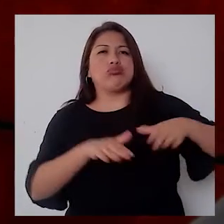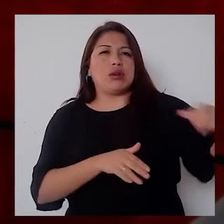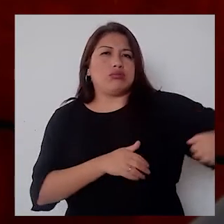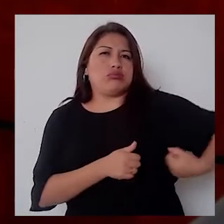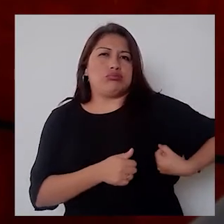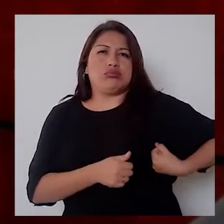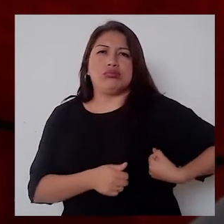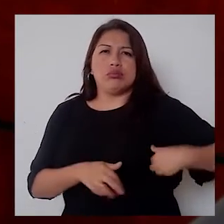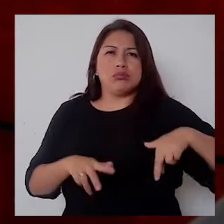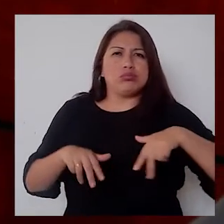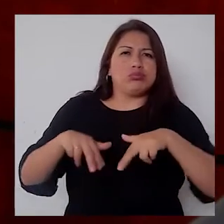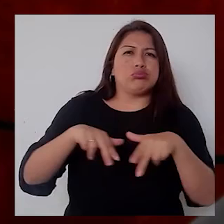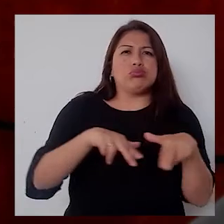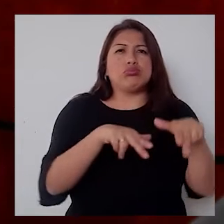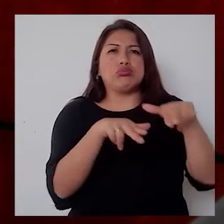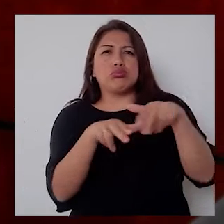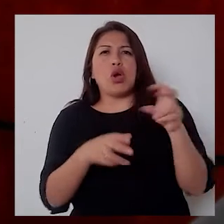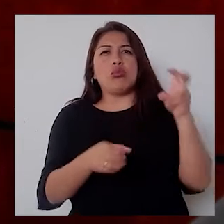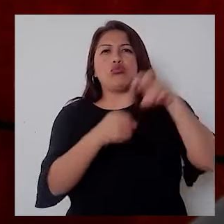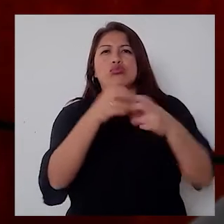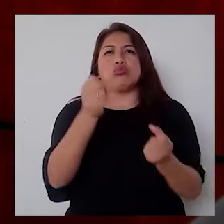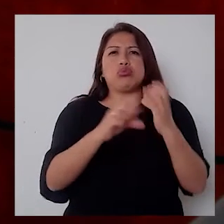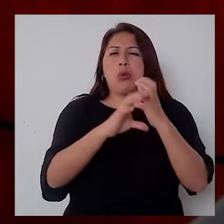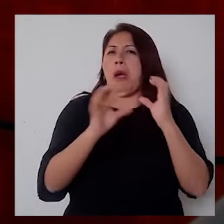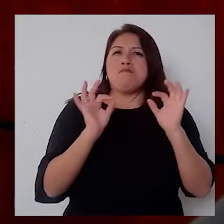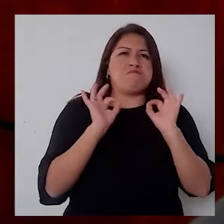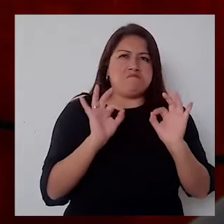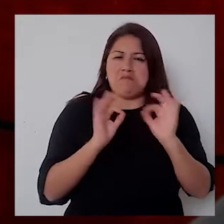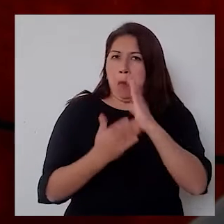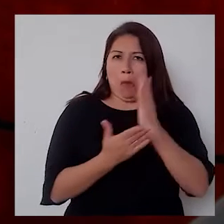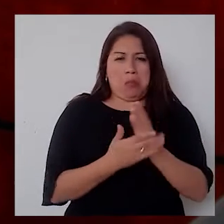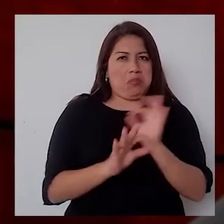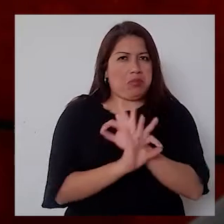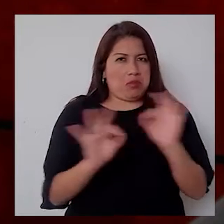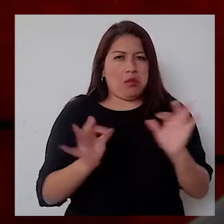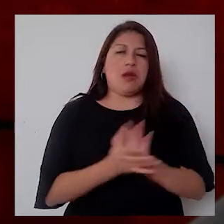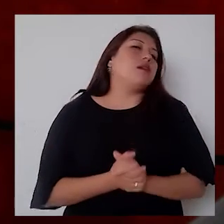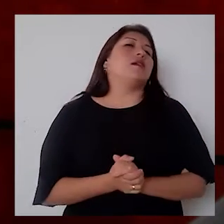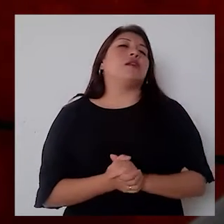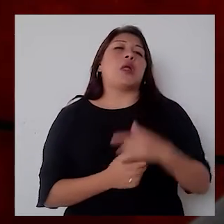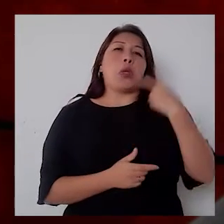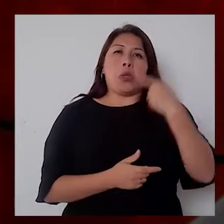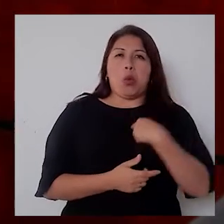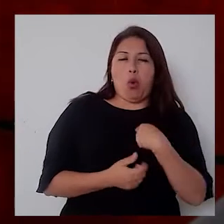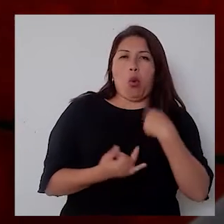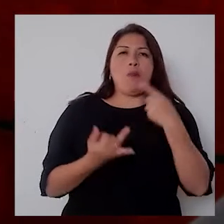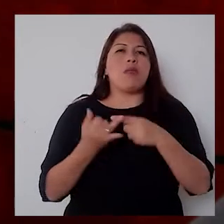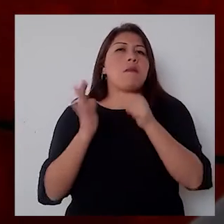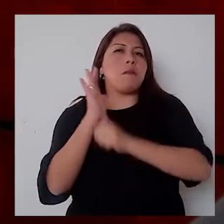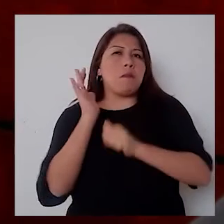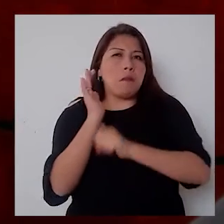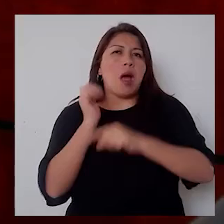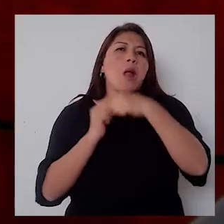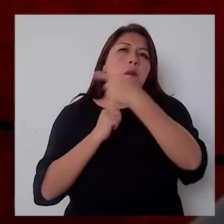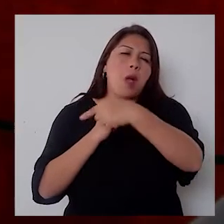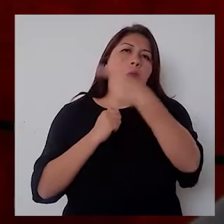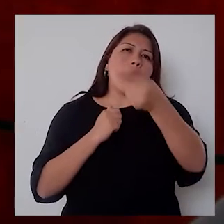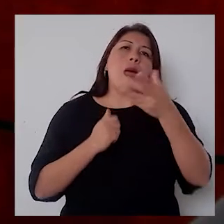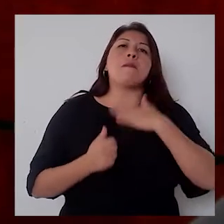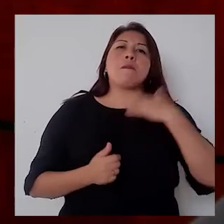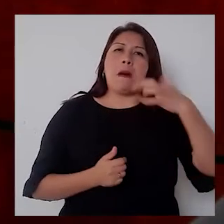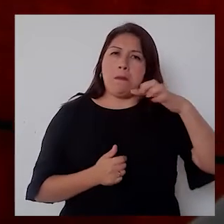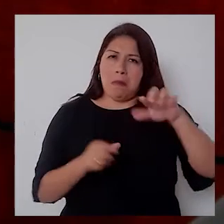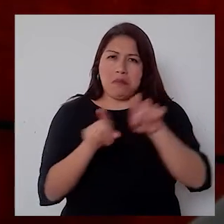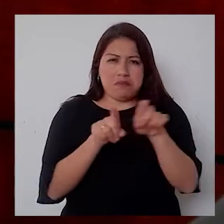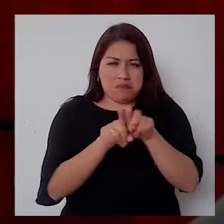micro, nos desplazábamos muy bien. Entonces, como lo hice, yo lo hizo mi hermano, después lo hizo mi hermana en su oportunidad, mi